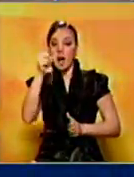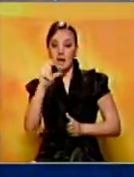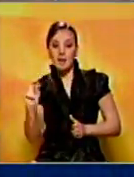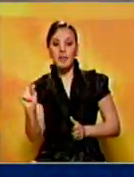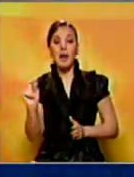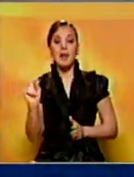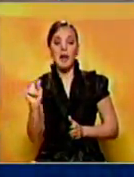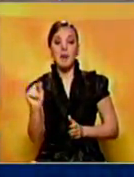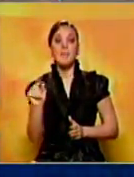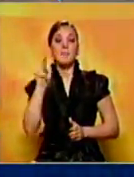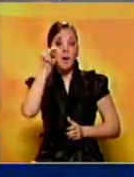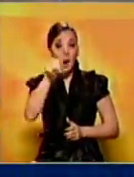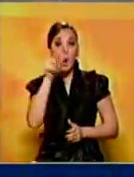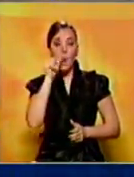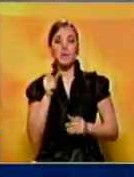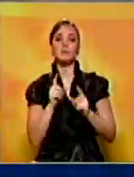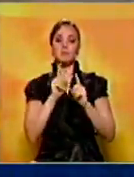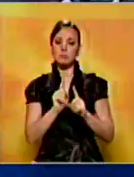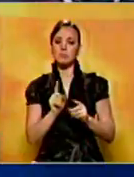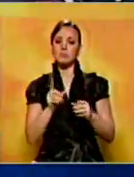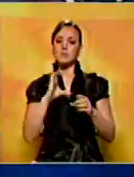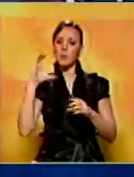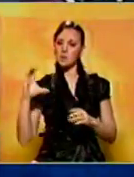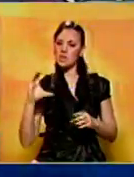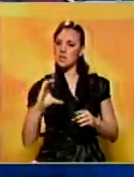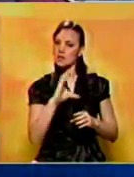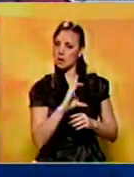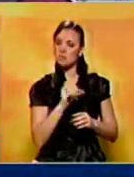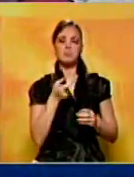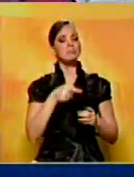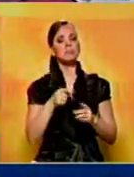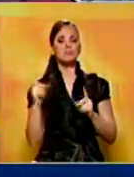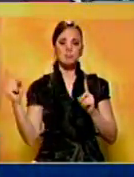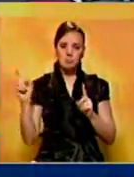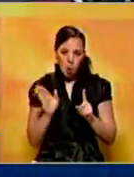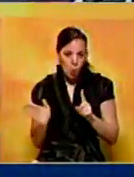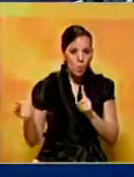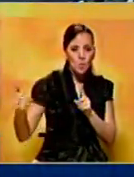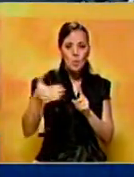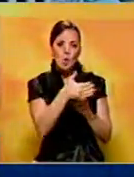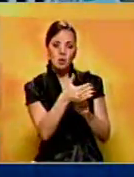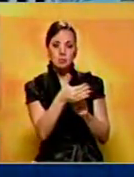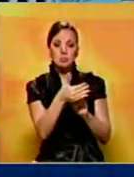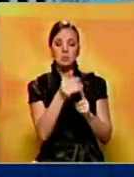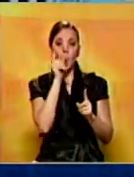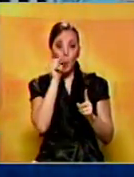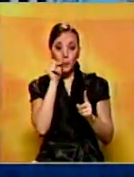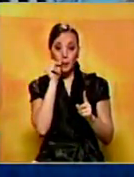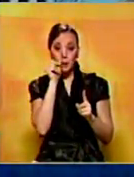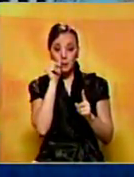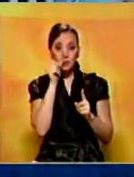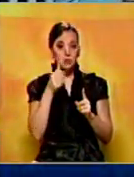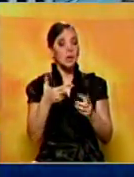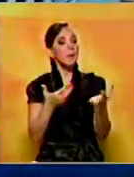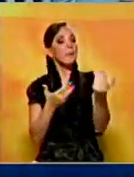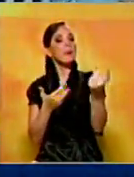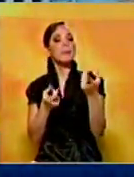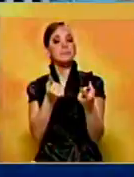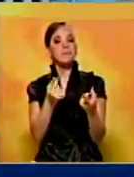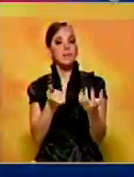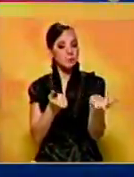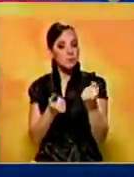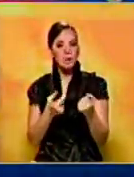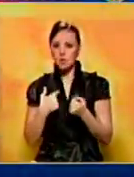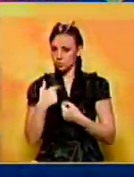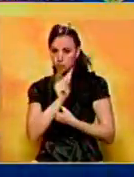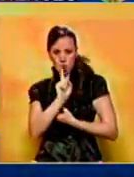Cipriano Luciano, se encontraba en un centro comercial de la entidad cuando fue interceptado por un sujeto quien le pidió el dinero. Al